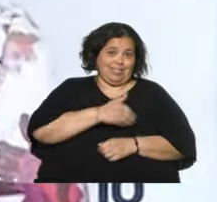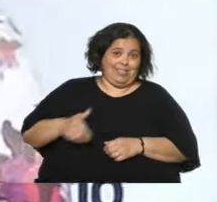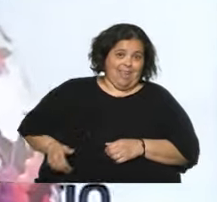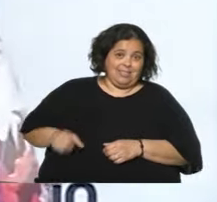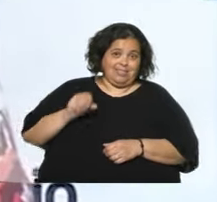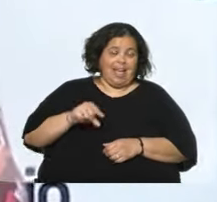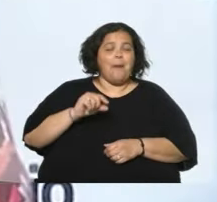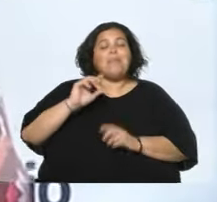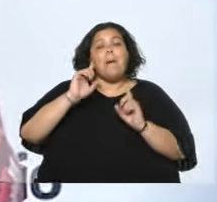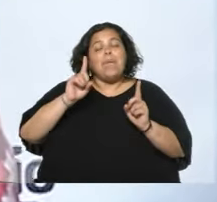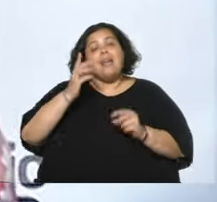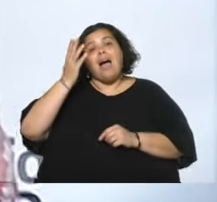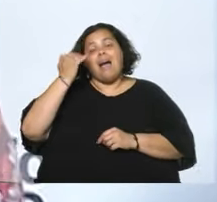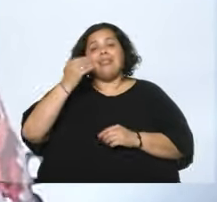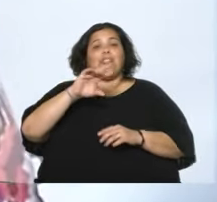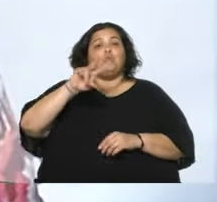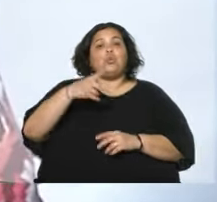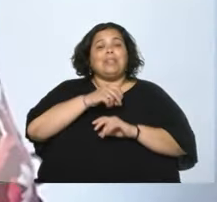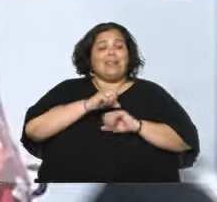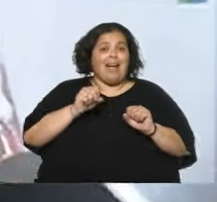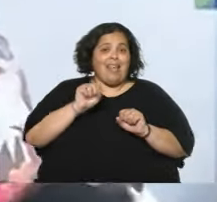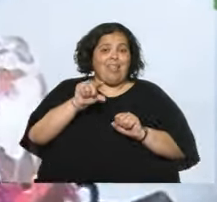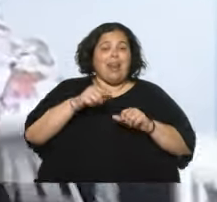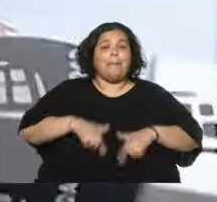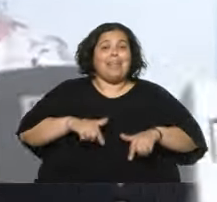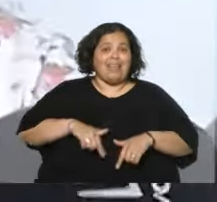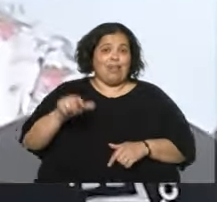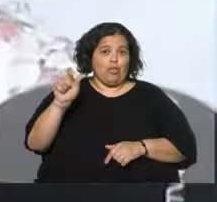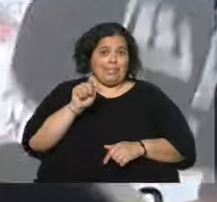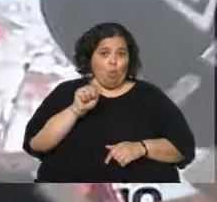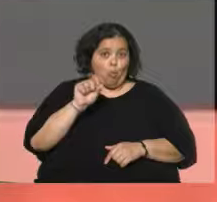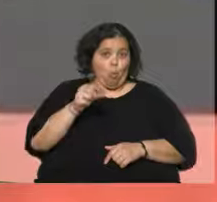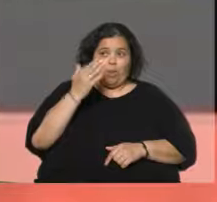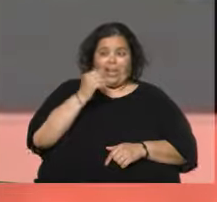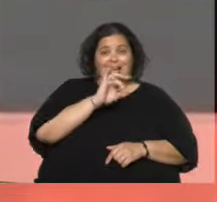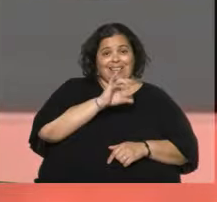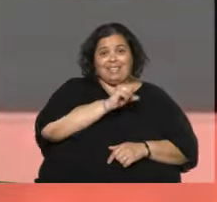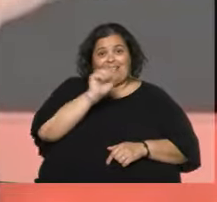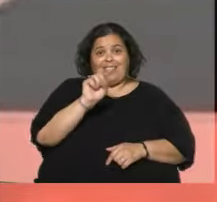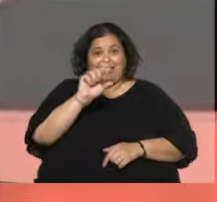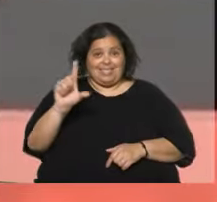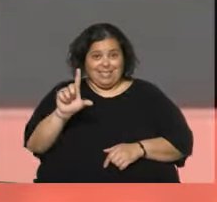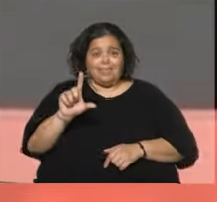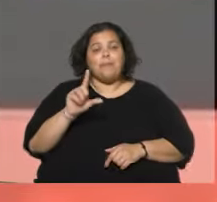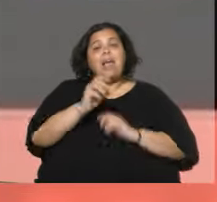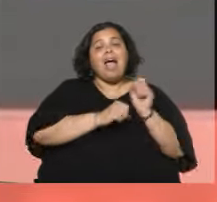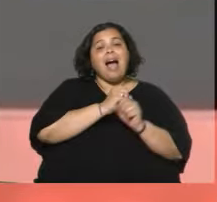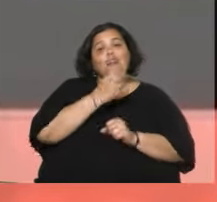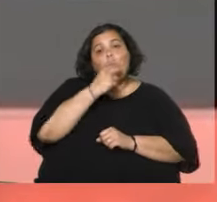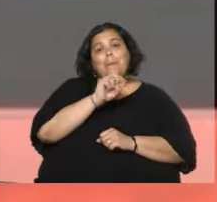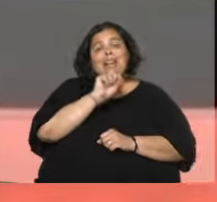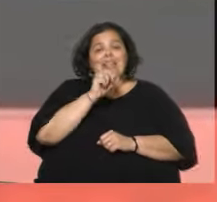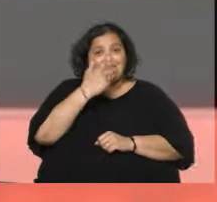subsecretaria del Ministerio de Salud Pública en el periodo 2015-2017. En el año 2013 se integró a la lista